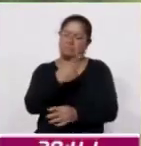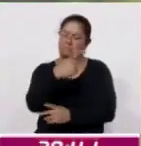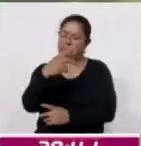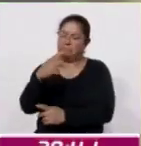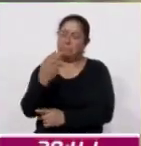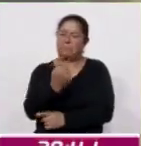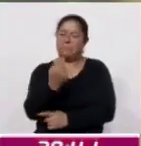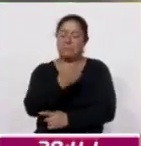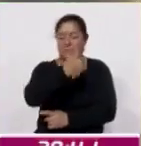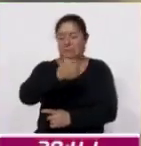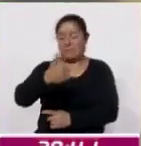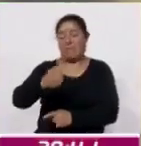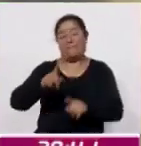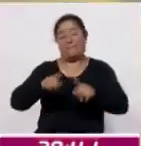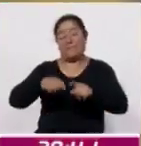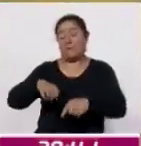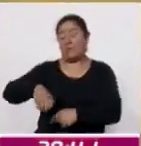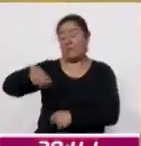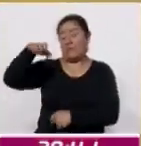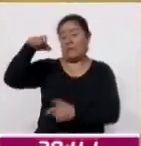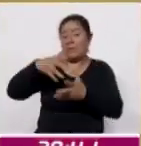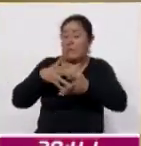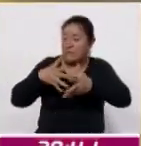individuales según su edad y tamaño.